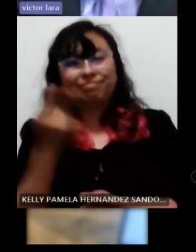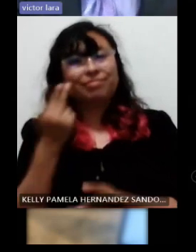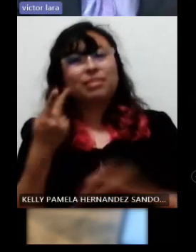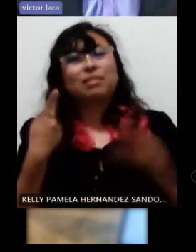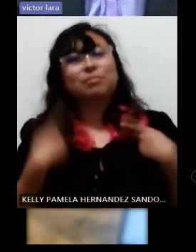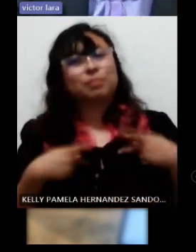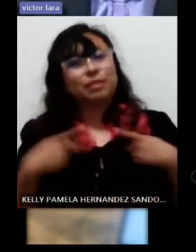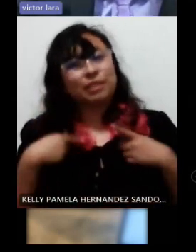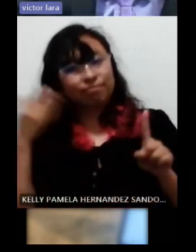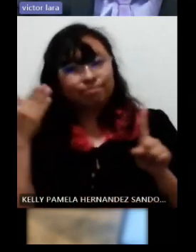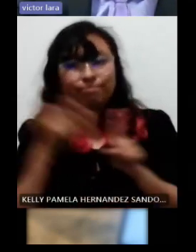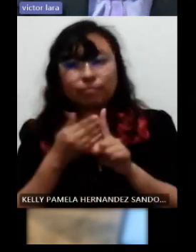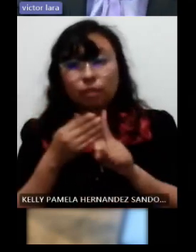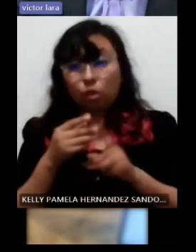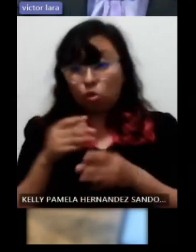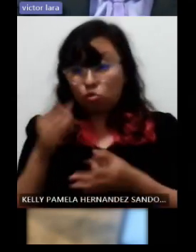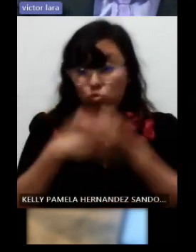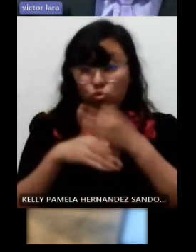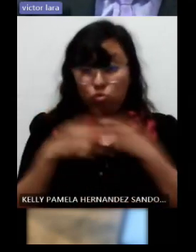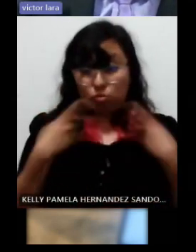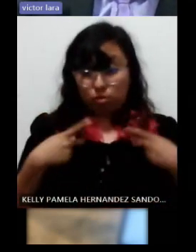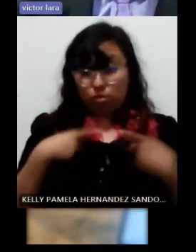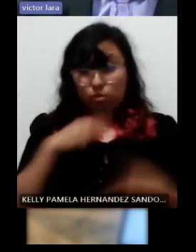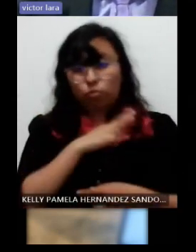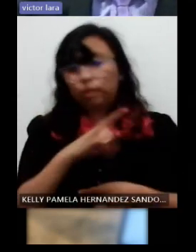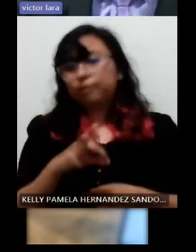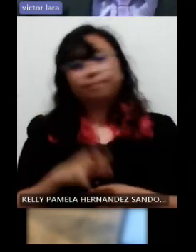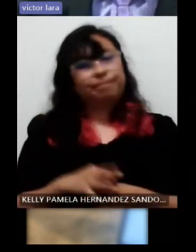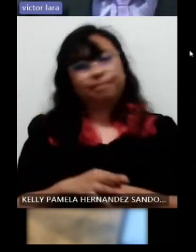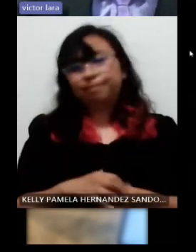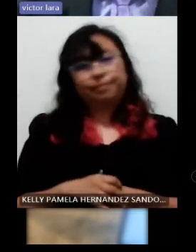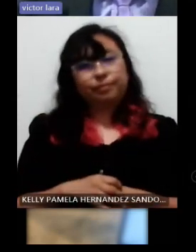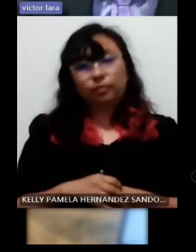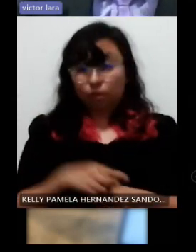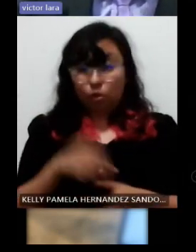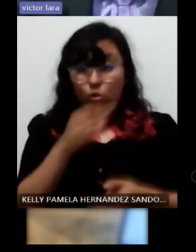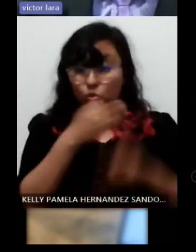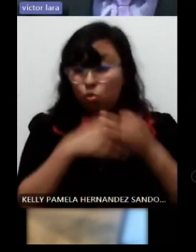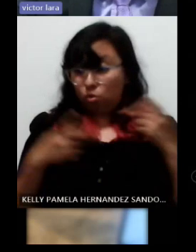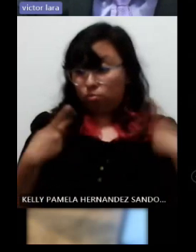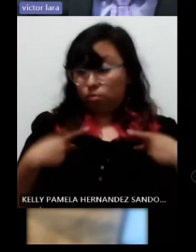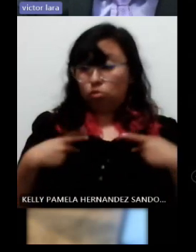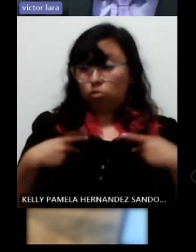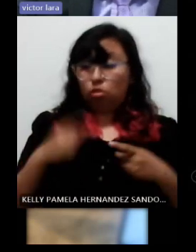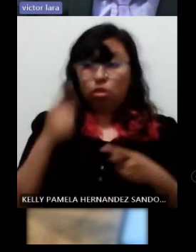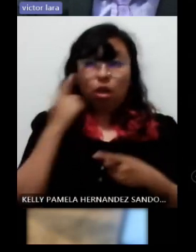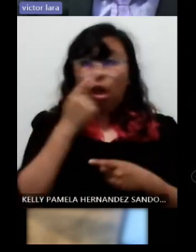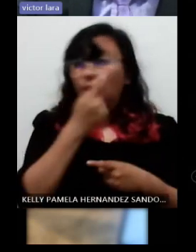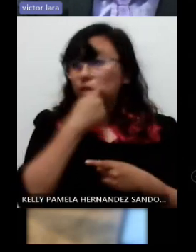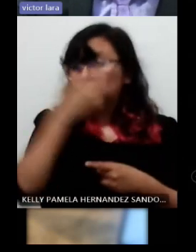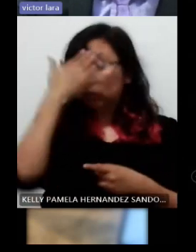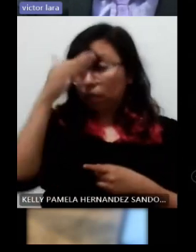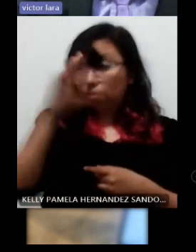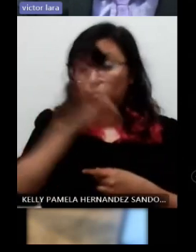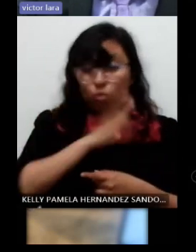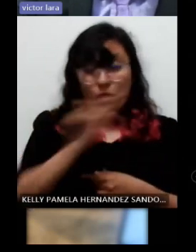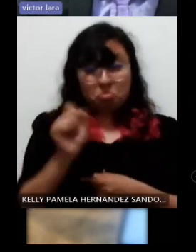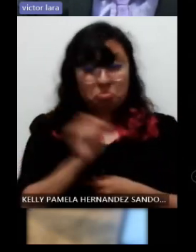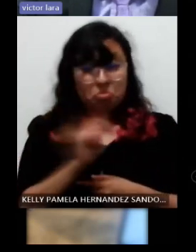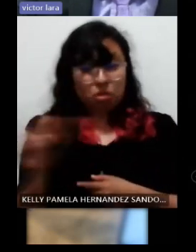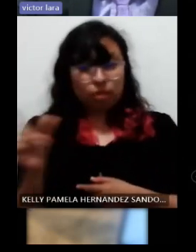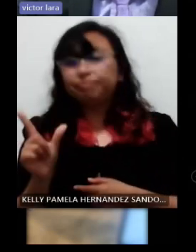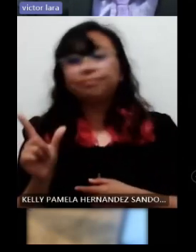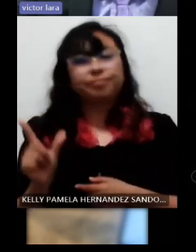cualquier persona la puede dar incluso no cualquier optometrista opto profesional de la salud visual que no esté capacitado